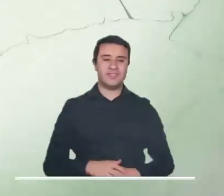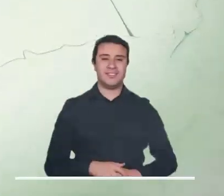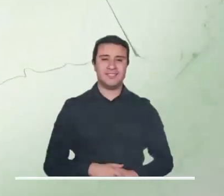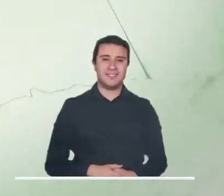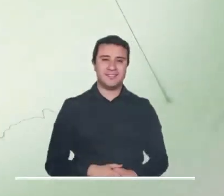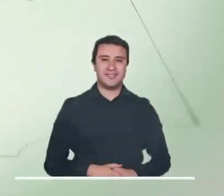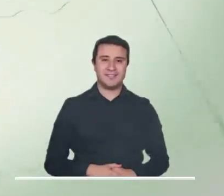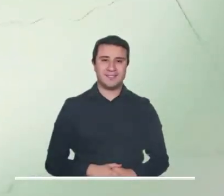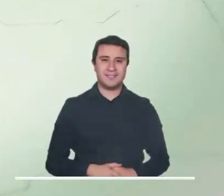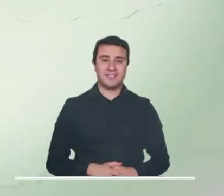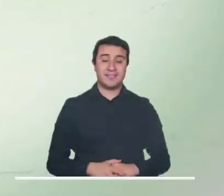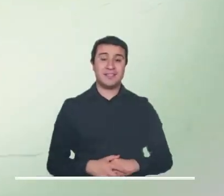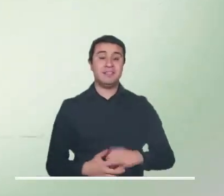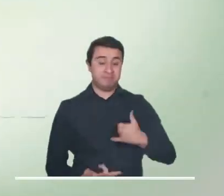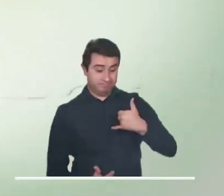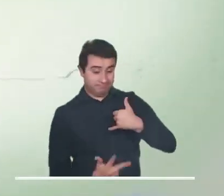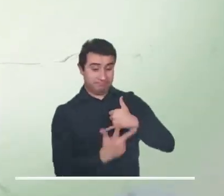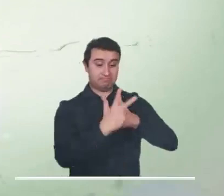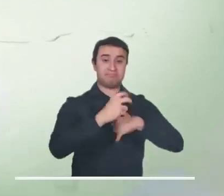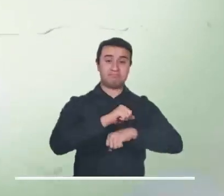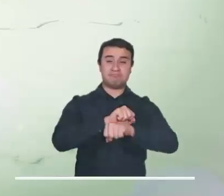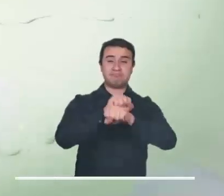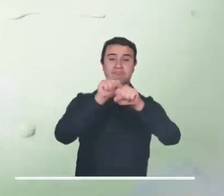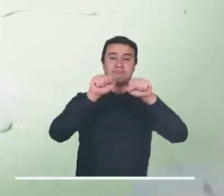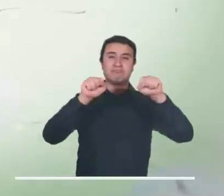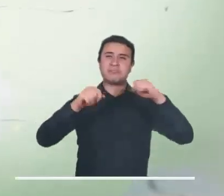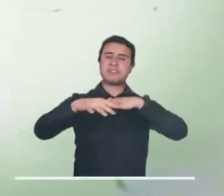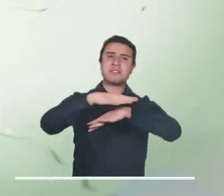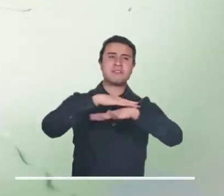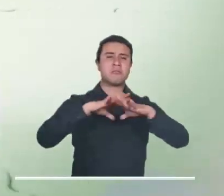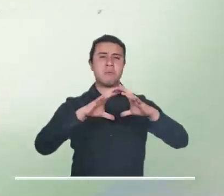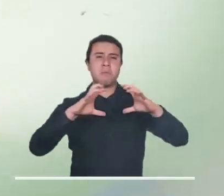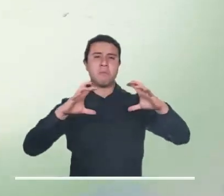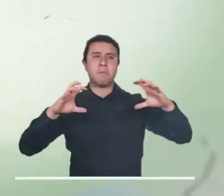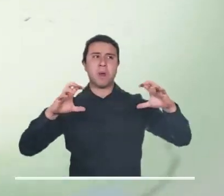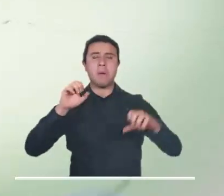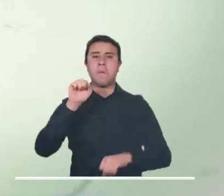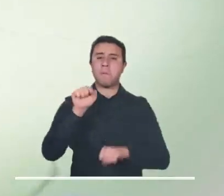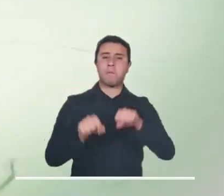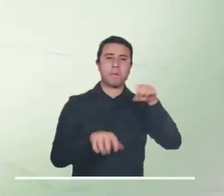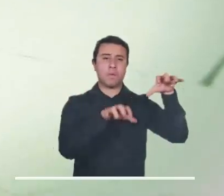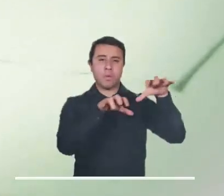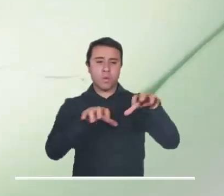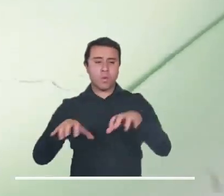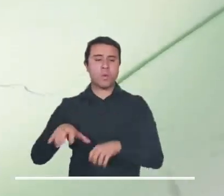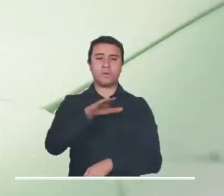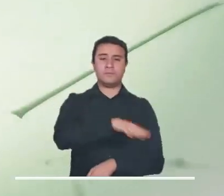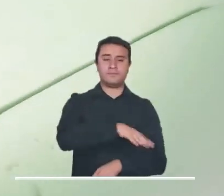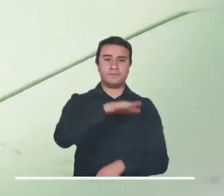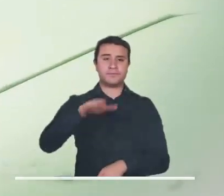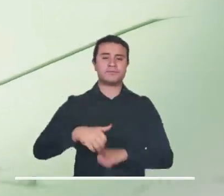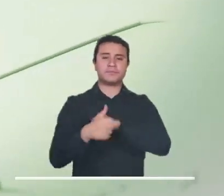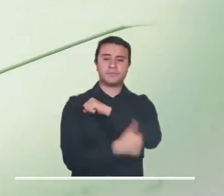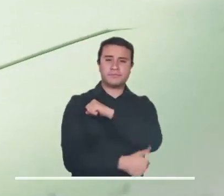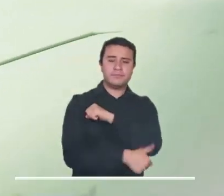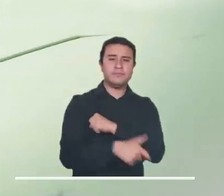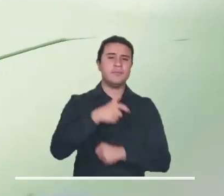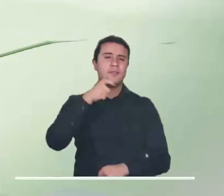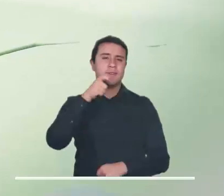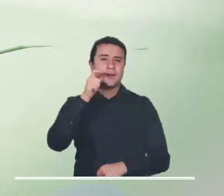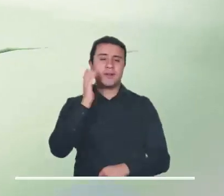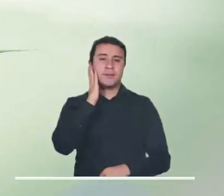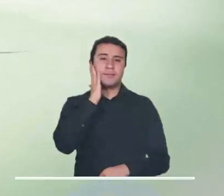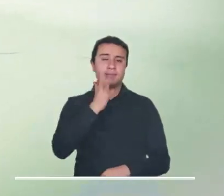nublado. El cielo seminublado, previsto para la mañana en los Andes, podría provocar lluvias en sectores de Antioquia,